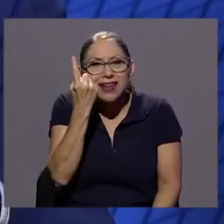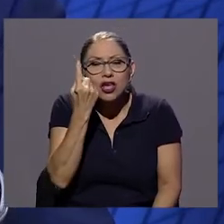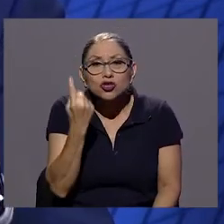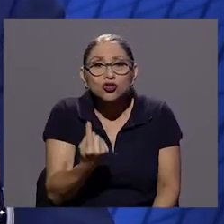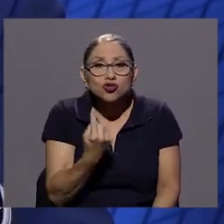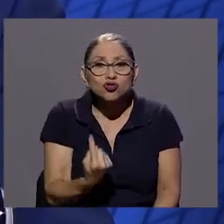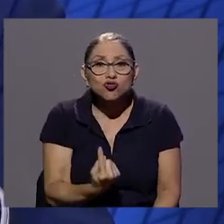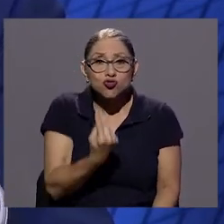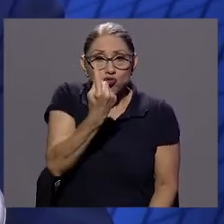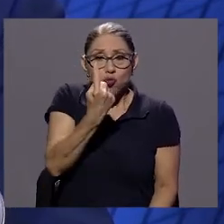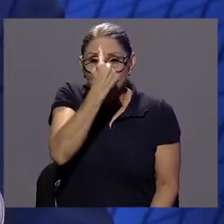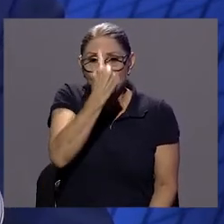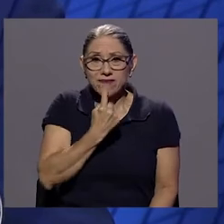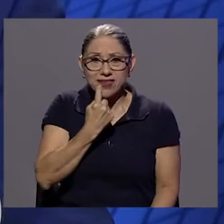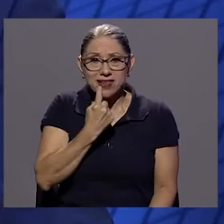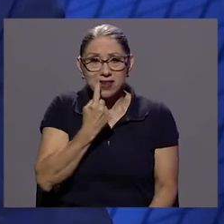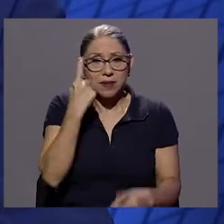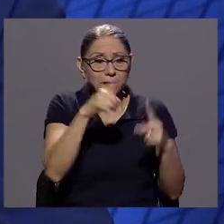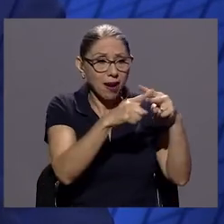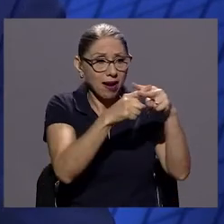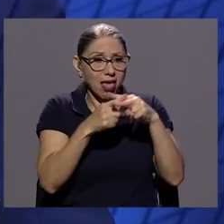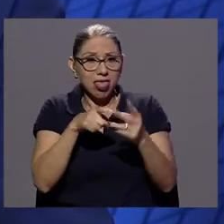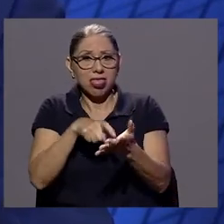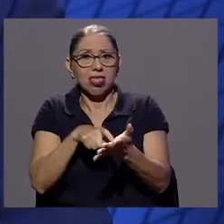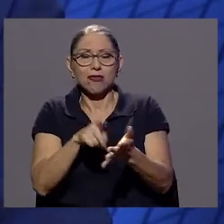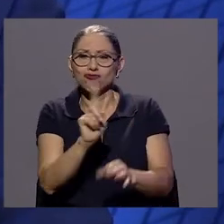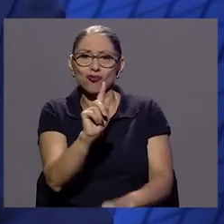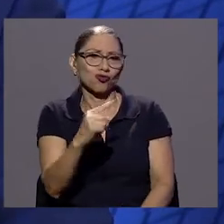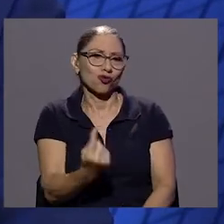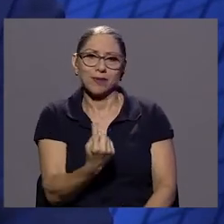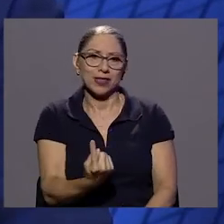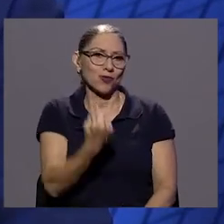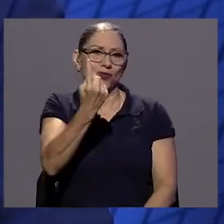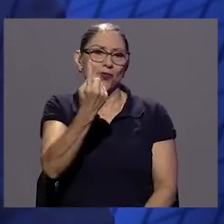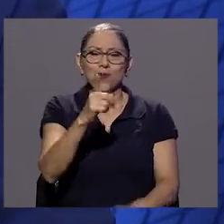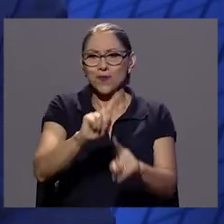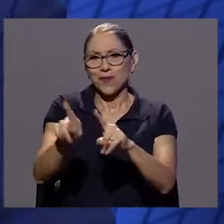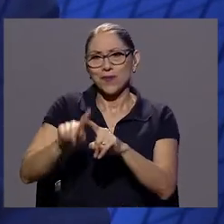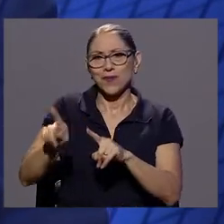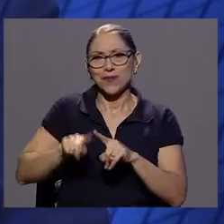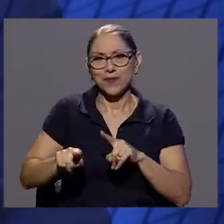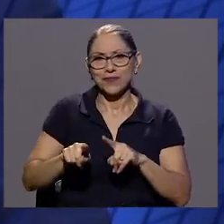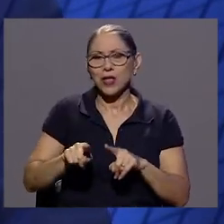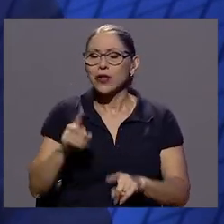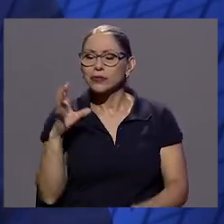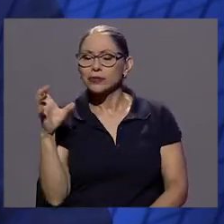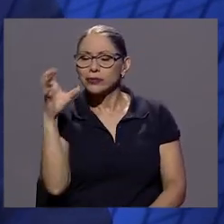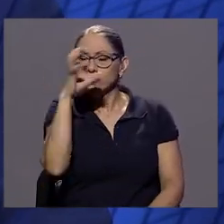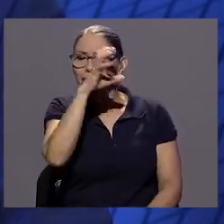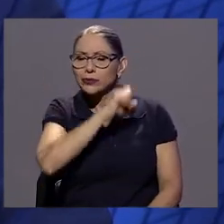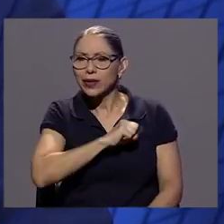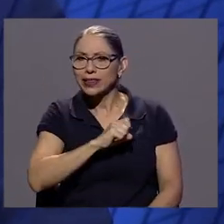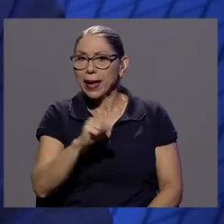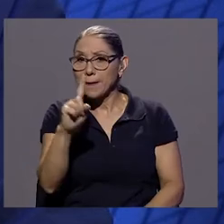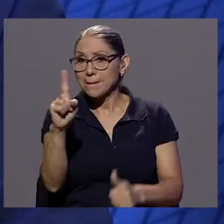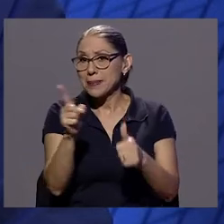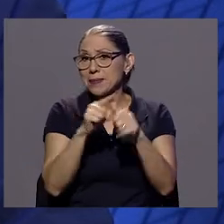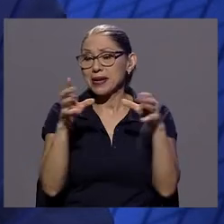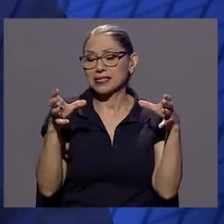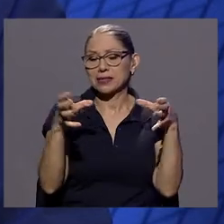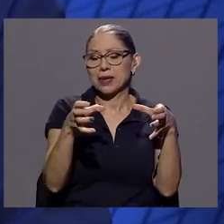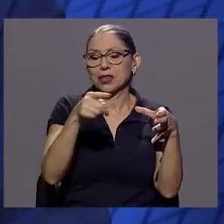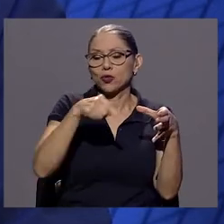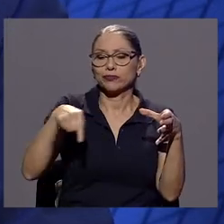hay un solo perfil de endeudamiento, y el estudio nos permitió identificar un primer segmento donde uno tiene personas